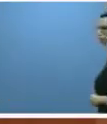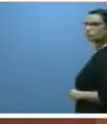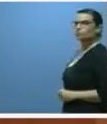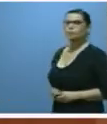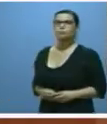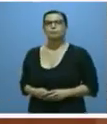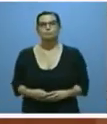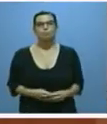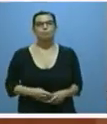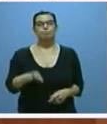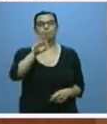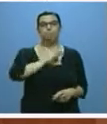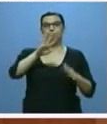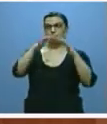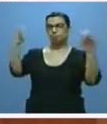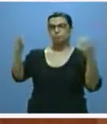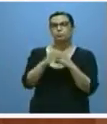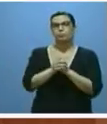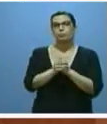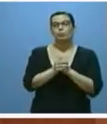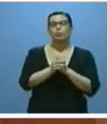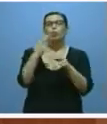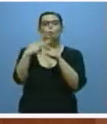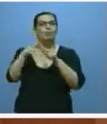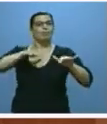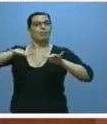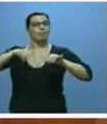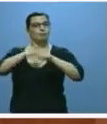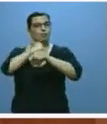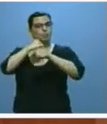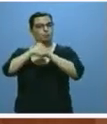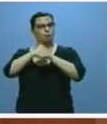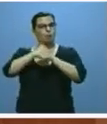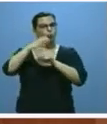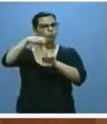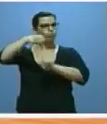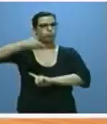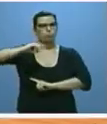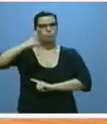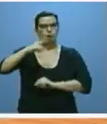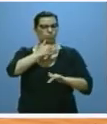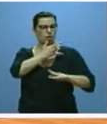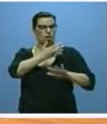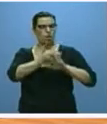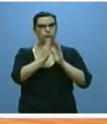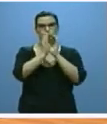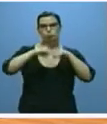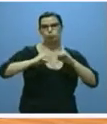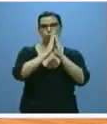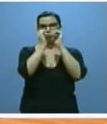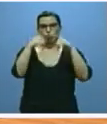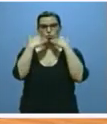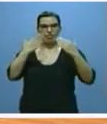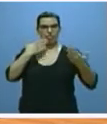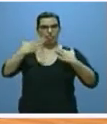Señorías, las grandes líneas de nuestras políticas activas de empleo se han venido pactando en el marco del diálogo social.